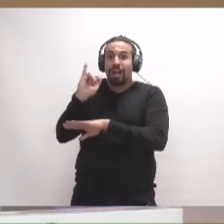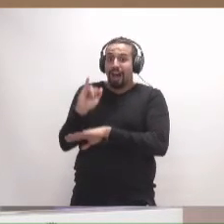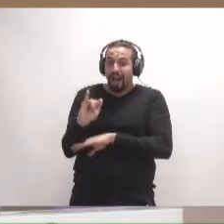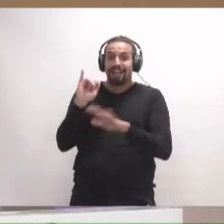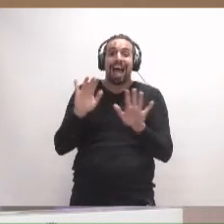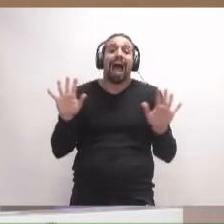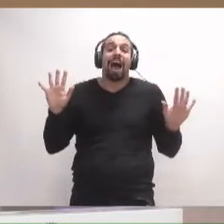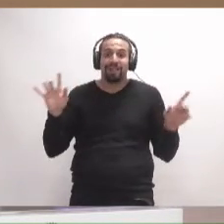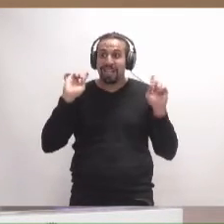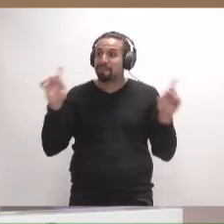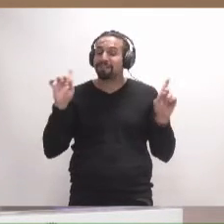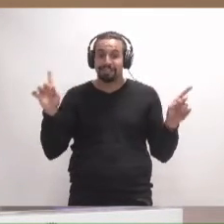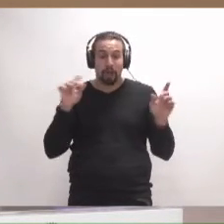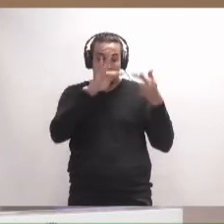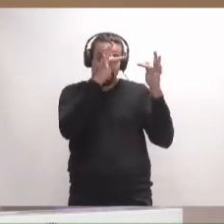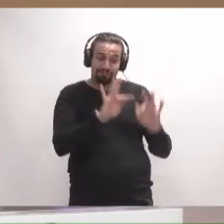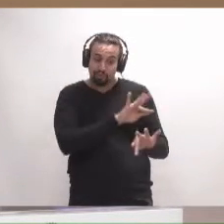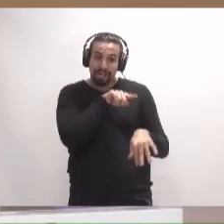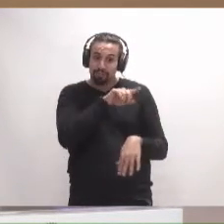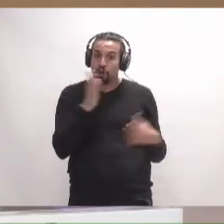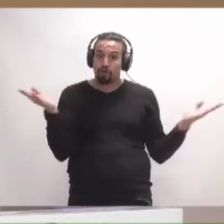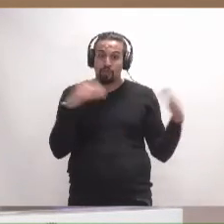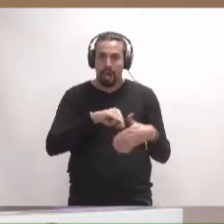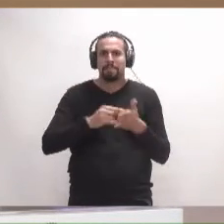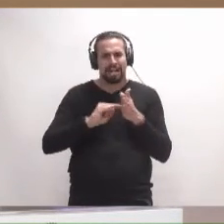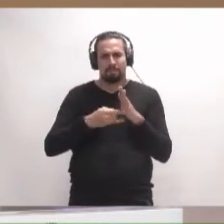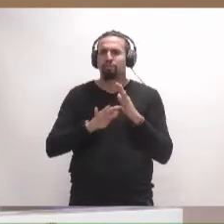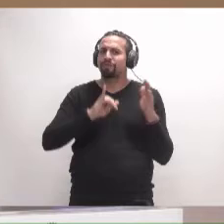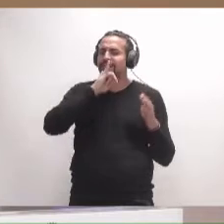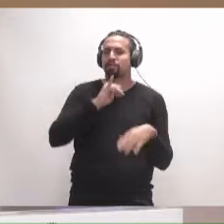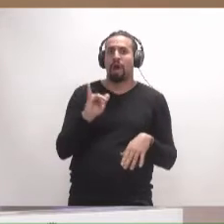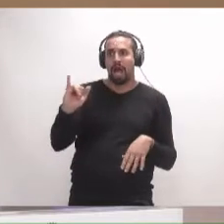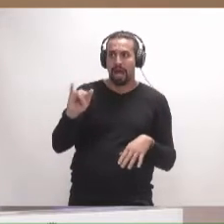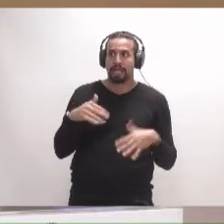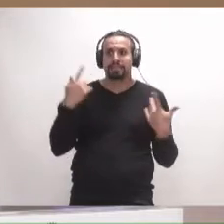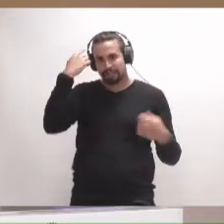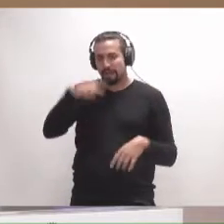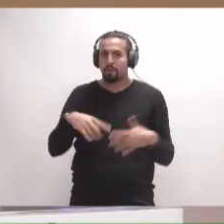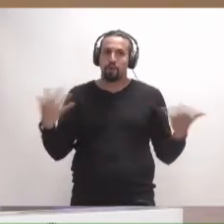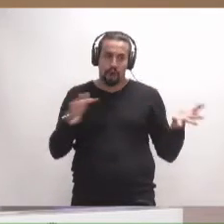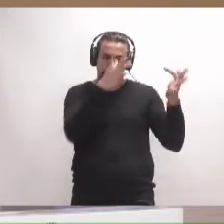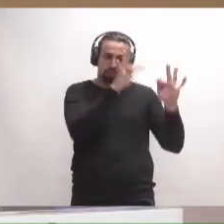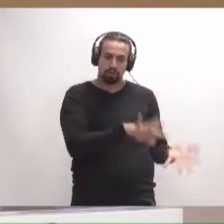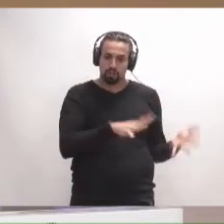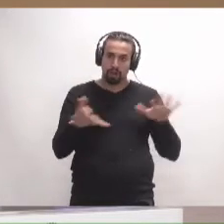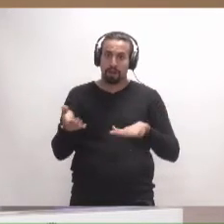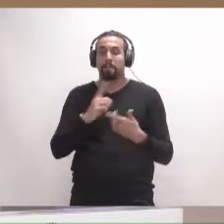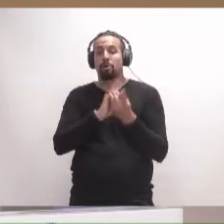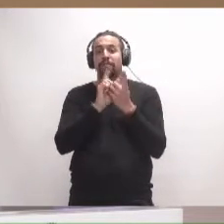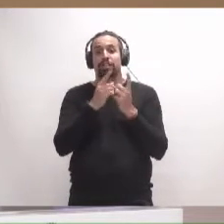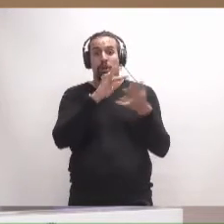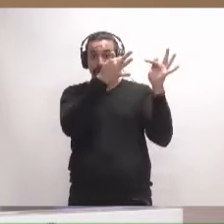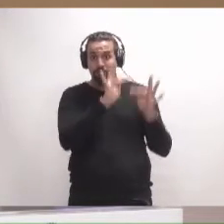aunque no esté prevista la consignación en el presupuesto, hay mecanismos suficientes, y lo sabemos, que es la ejecución del presupuesto vía modificación